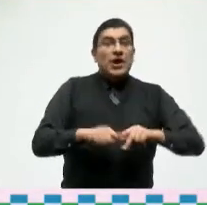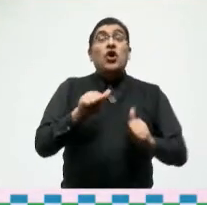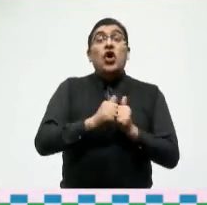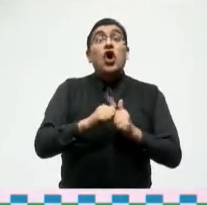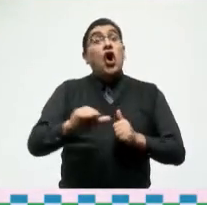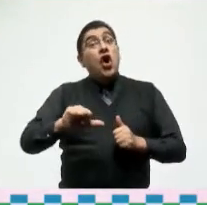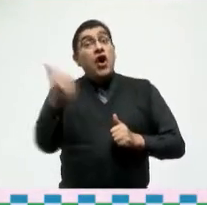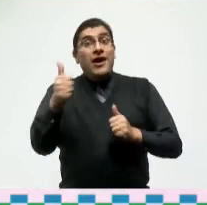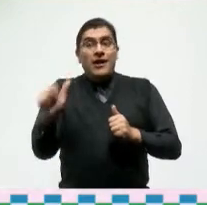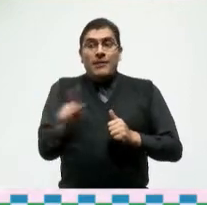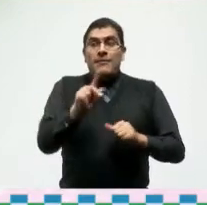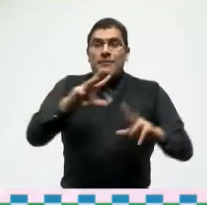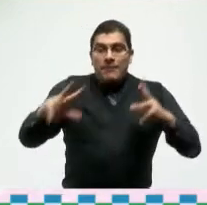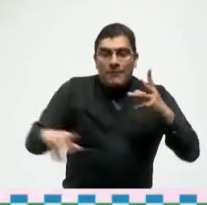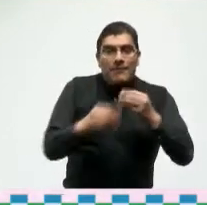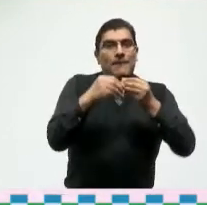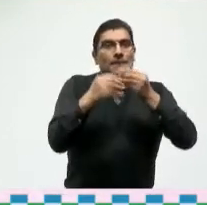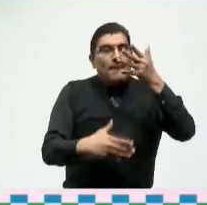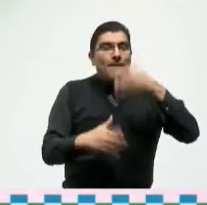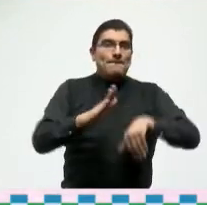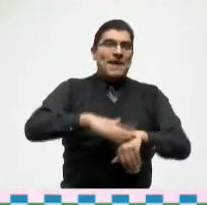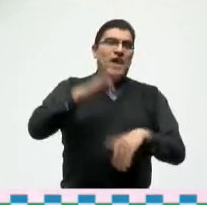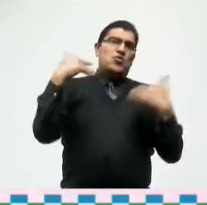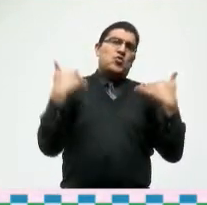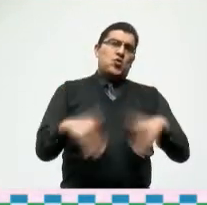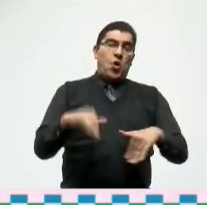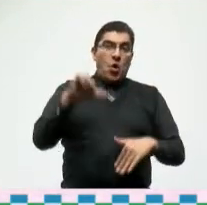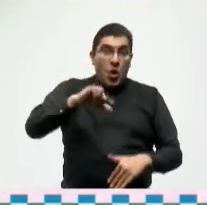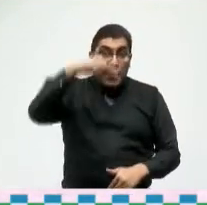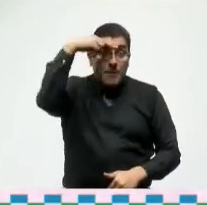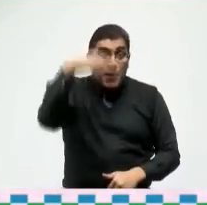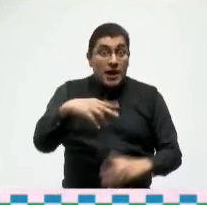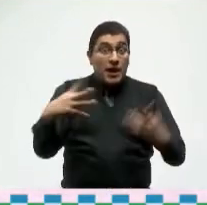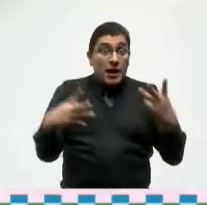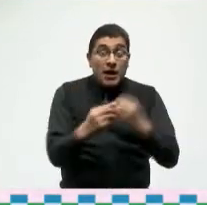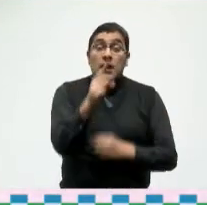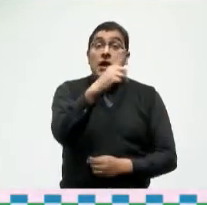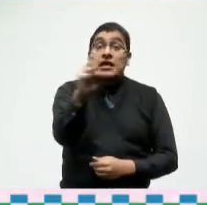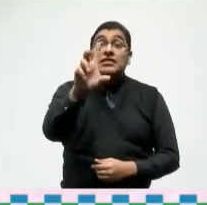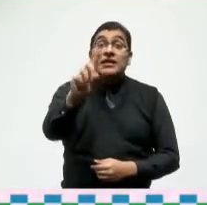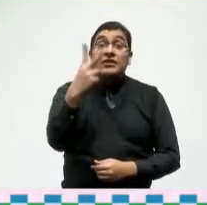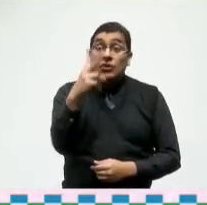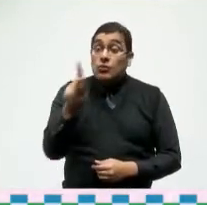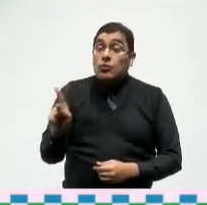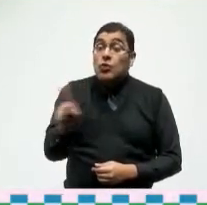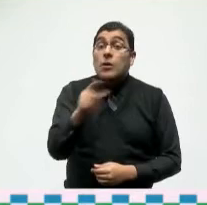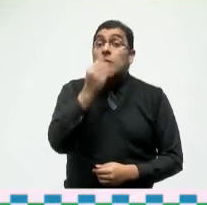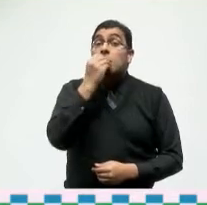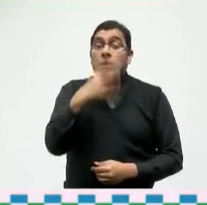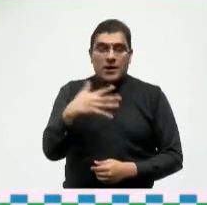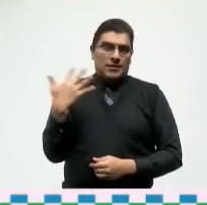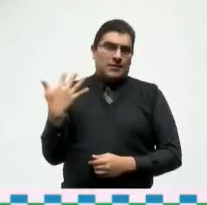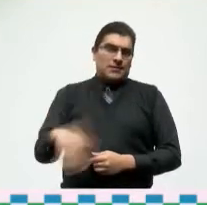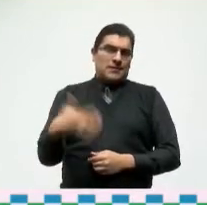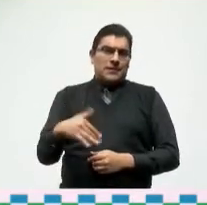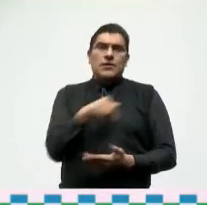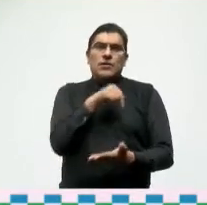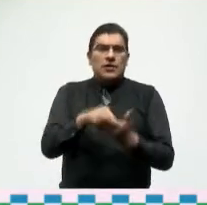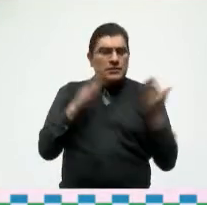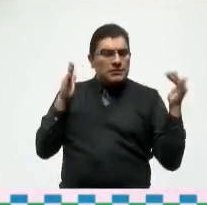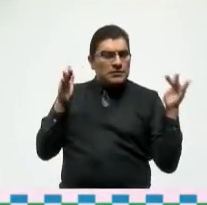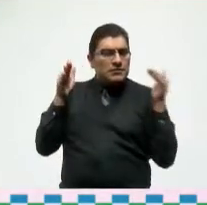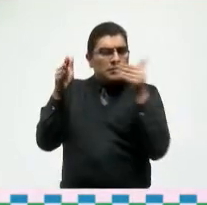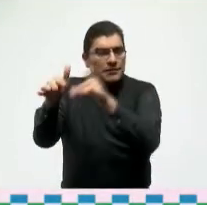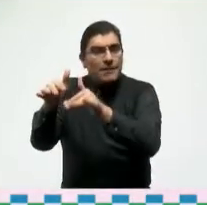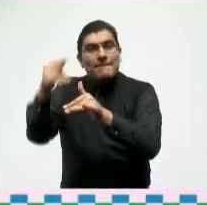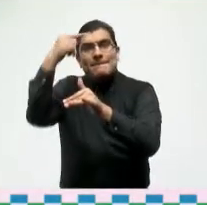comunidades más hoy México cuenta con 132 localidades que se consolidan como destinos